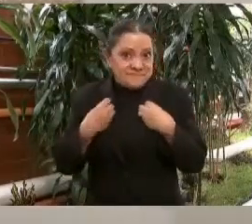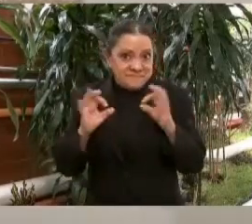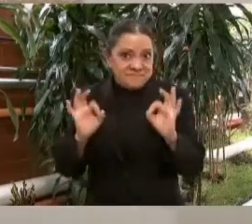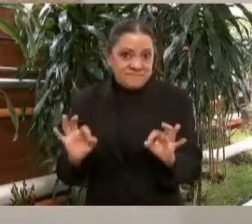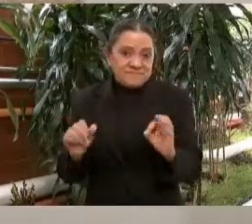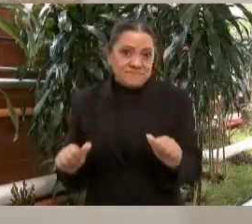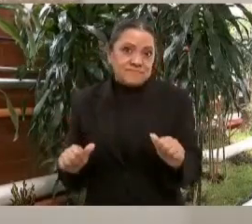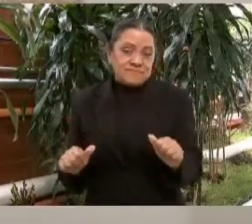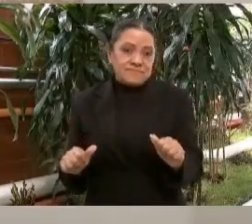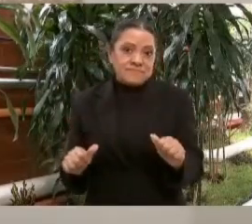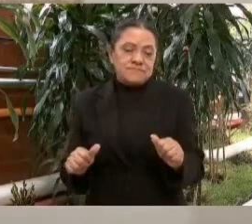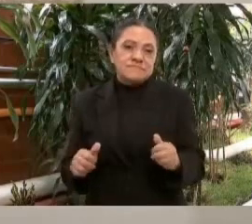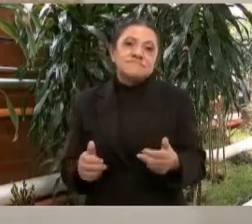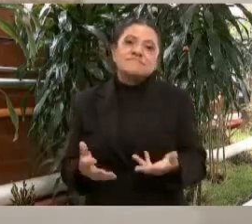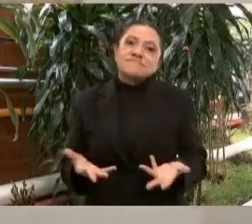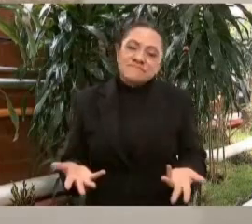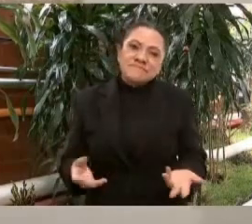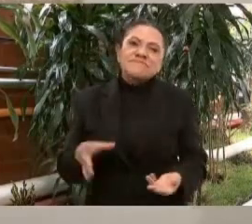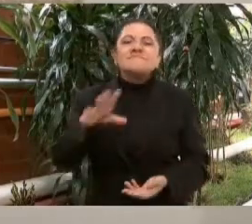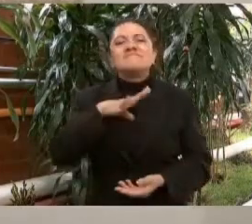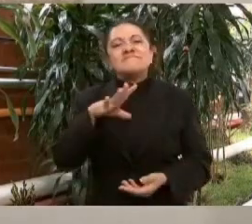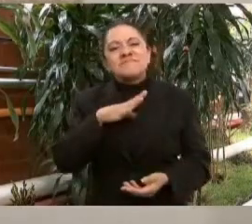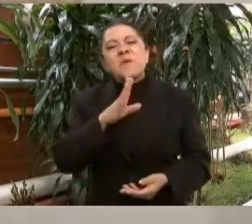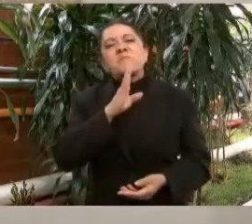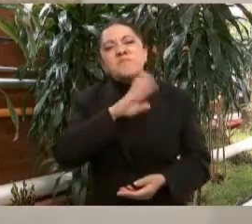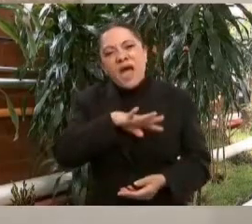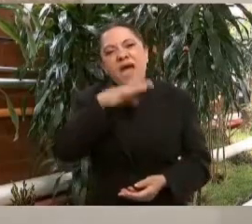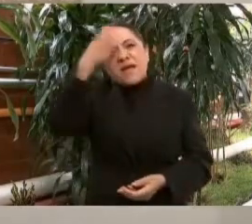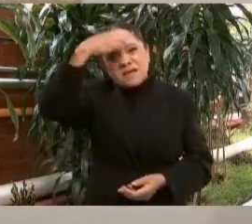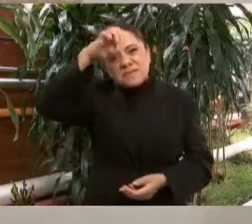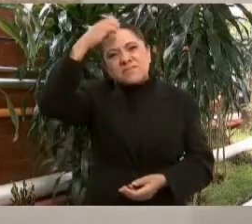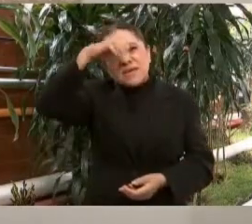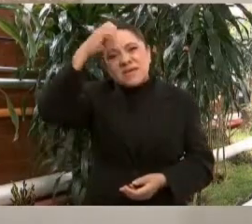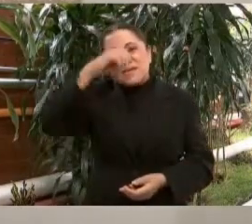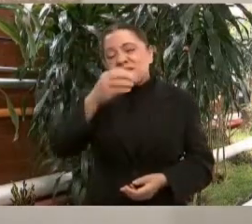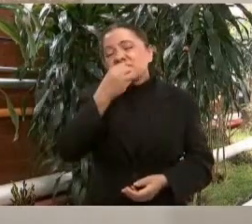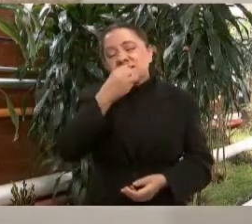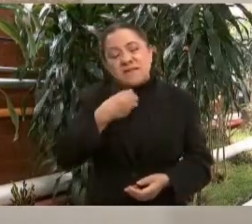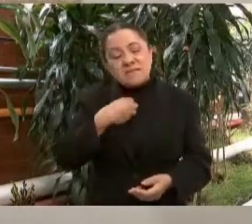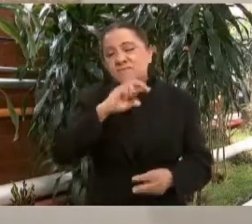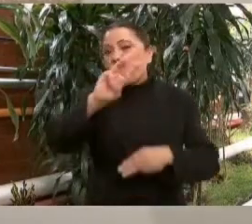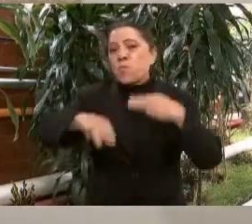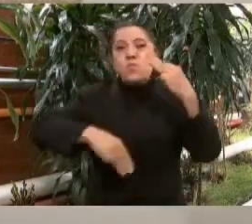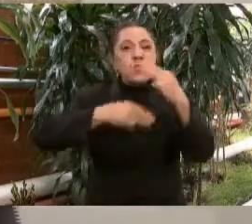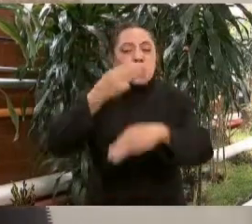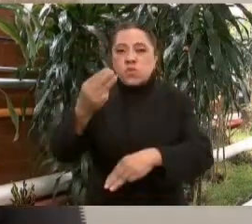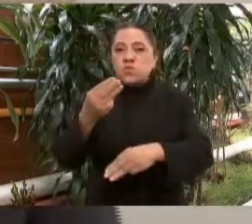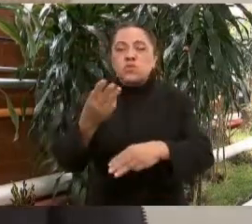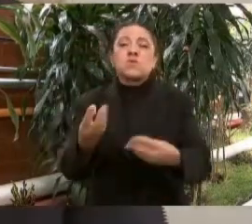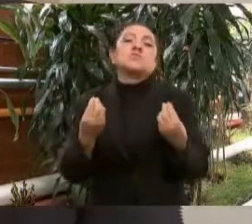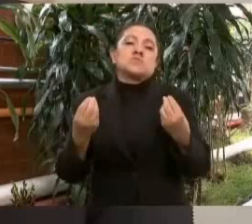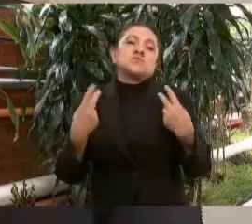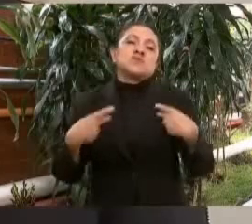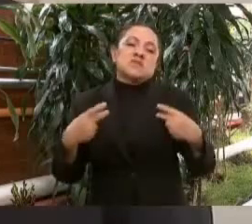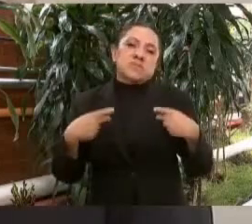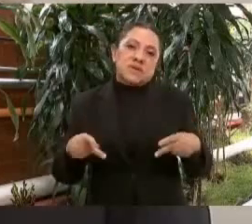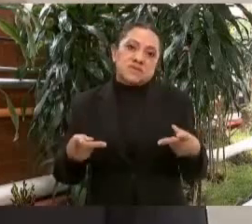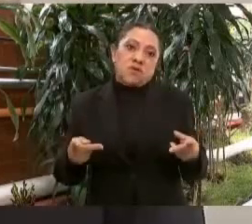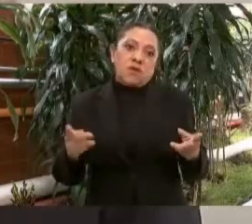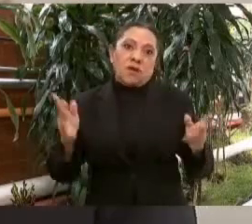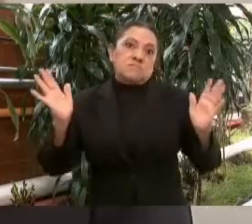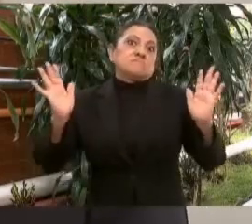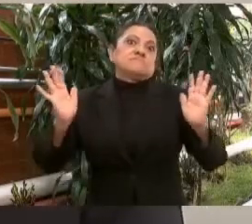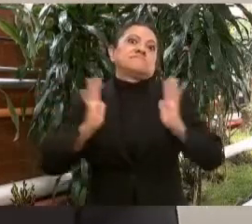Han habido malas experiencias desgraciadamente en el mundo donde los sorprendió